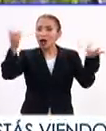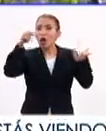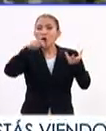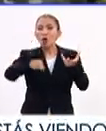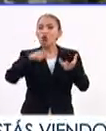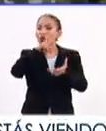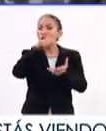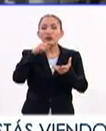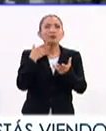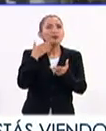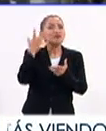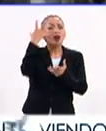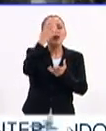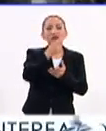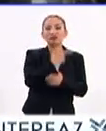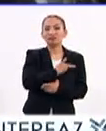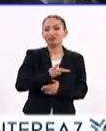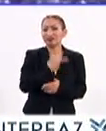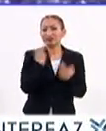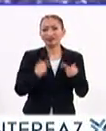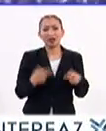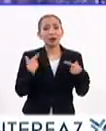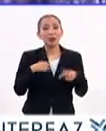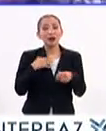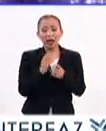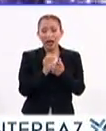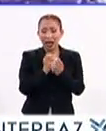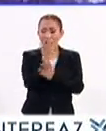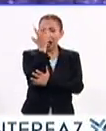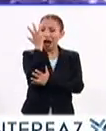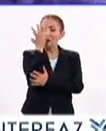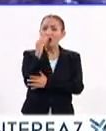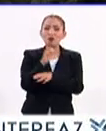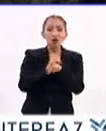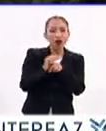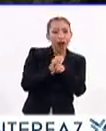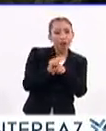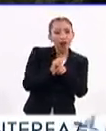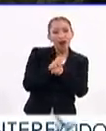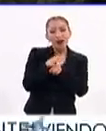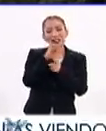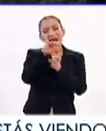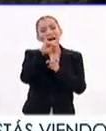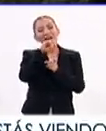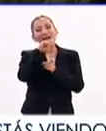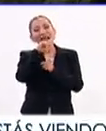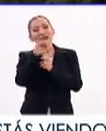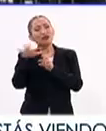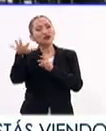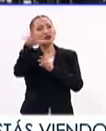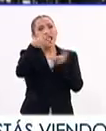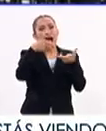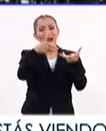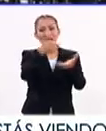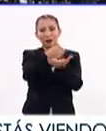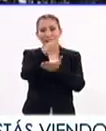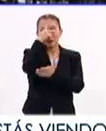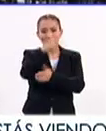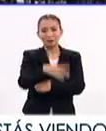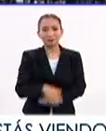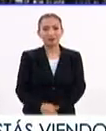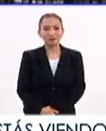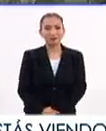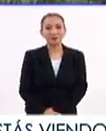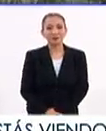una de las estaciones predilectas de los ciudadanos porque los árboles se visten de morado y las jacarandas inundan las calles de la Ciudad de